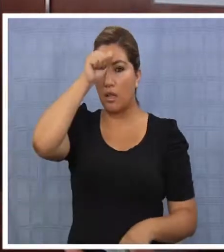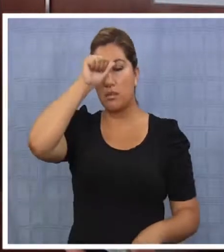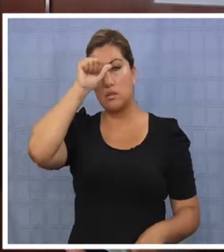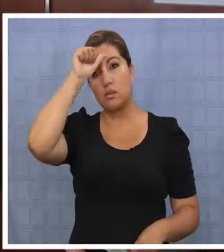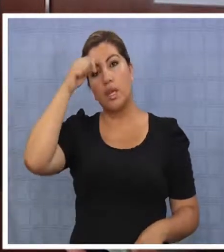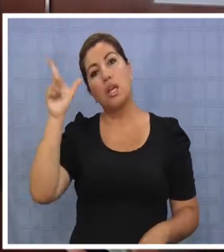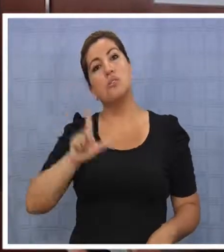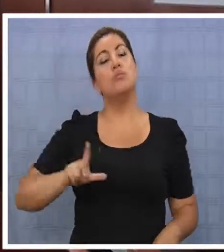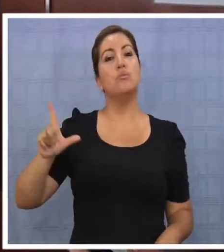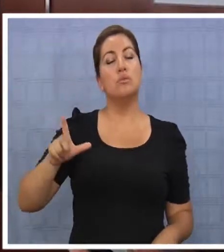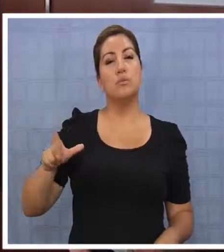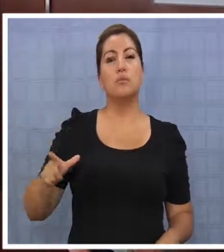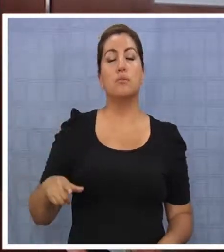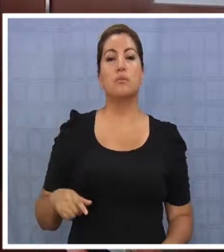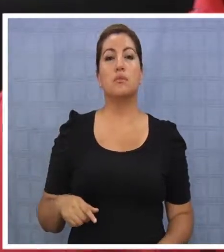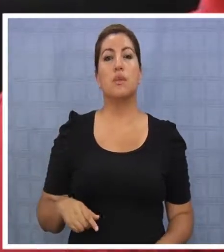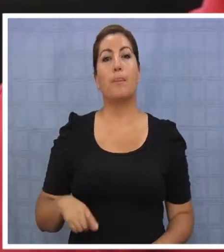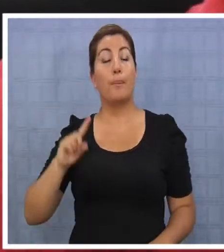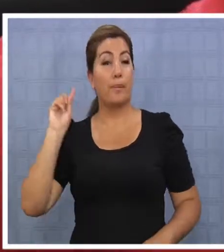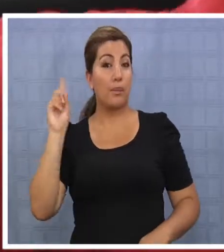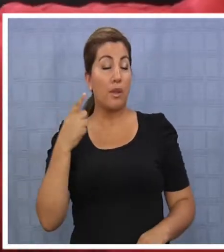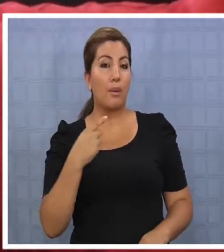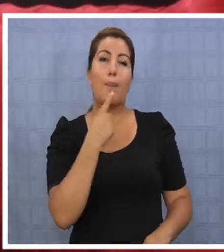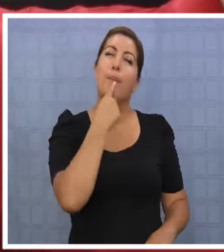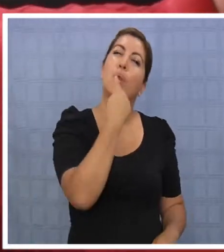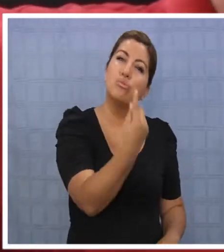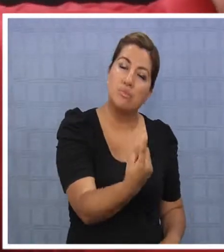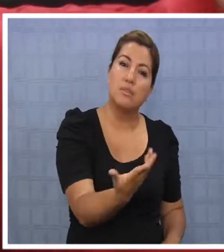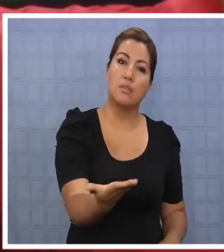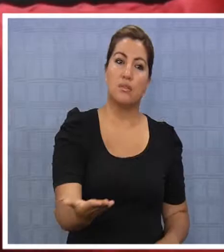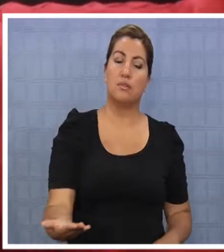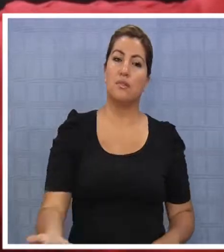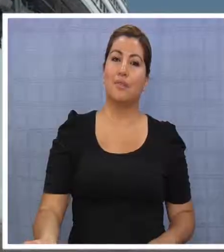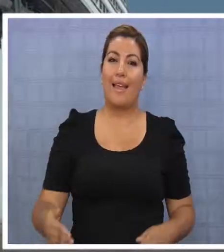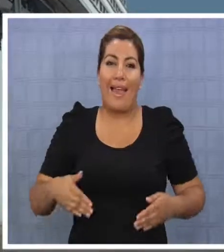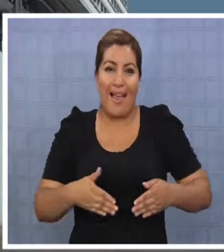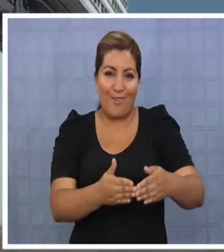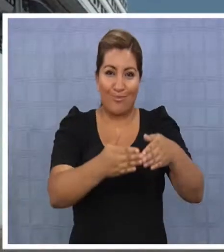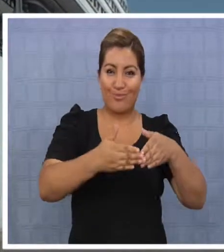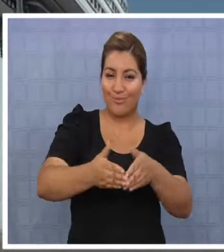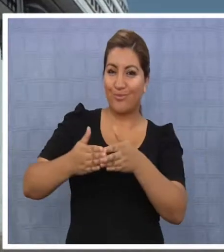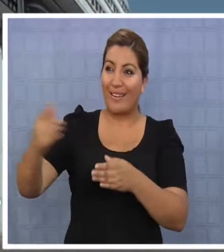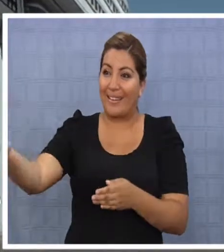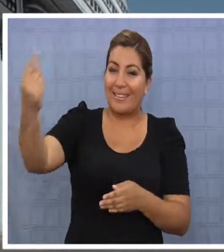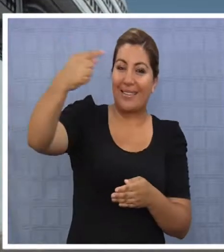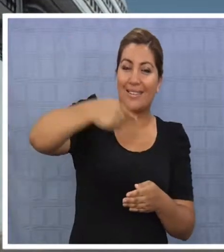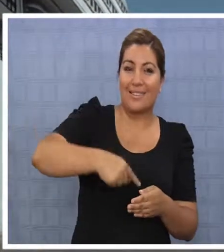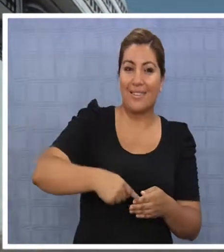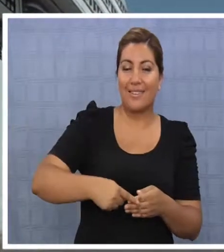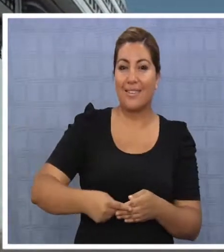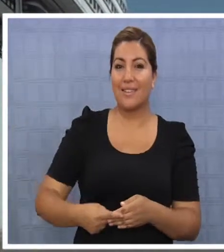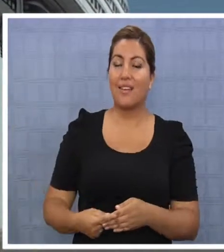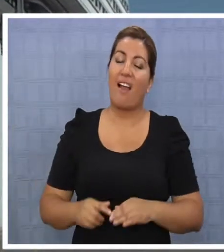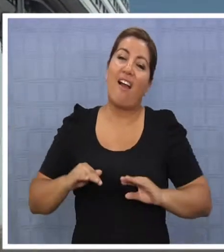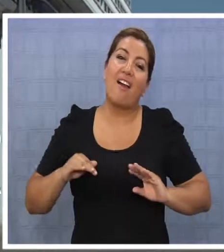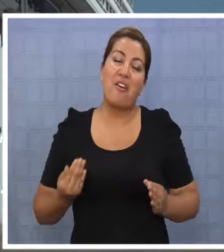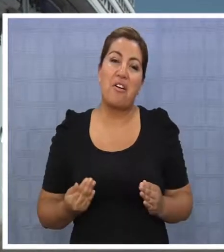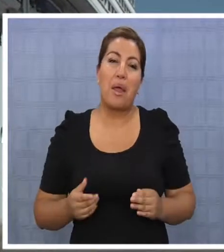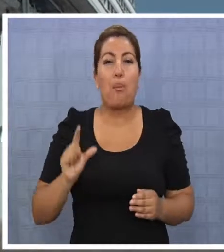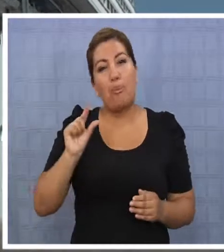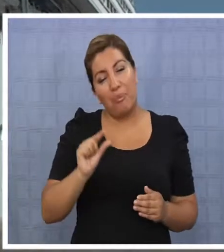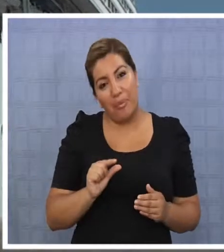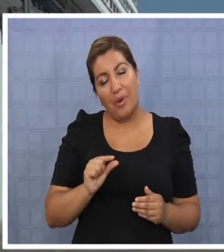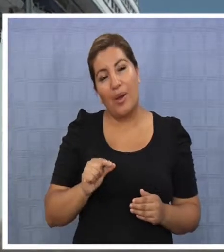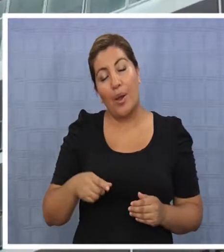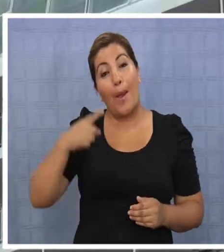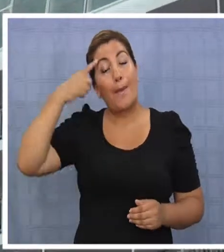trabajando el día domingo y el día lunes, por lo tanto tenemos primero que ir a preguntarles a ellos. La llegada de cruceros a nuestras costas está aún